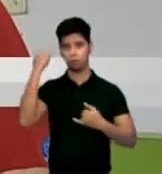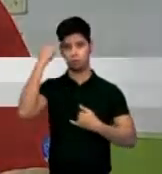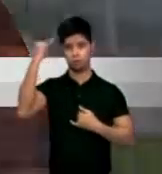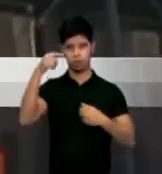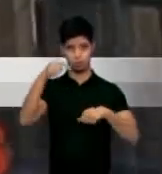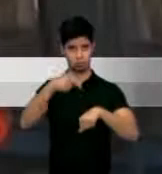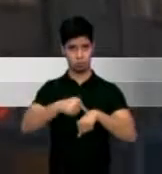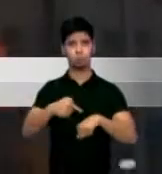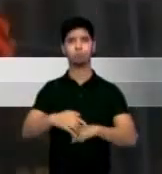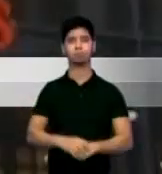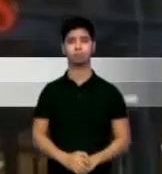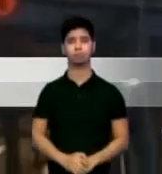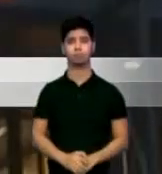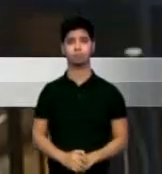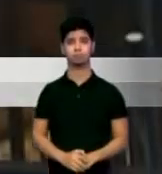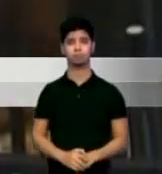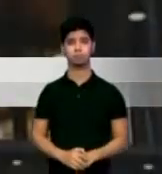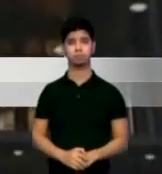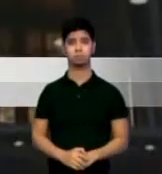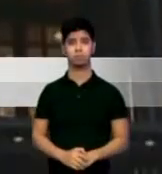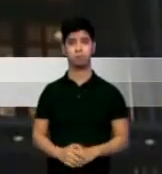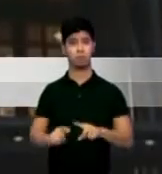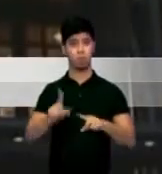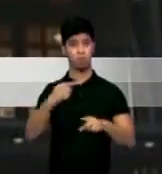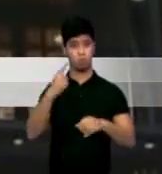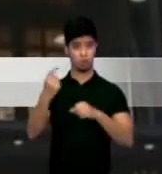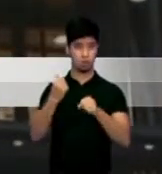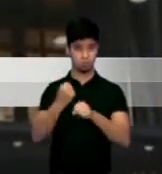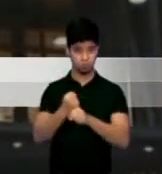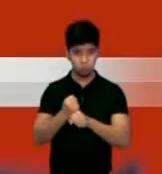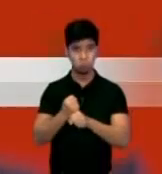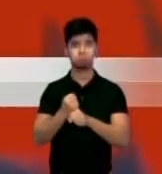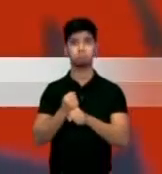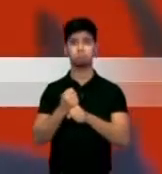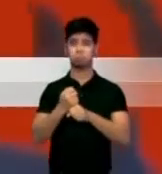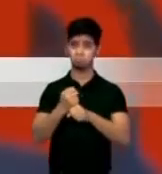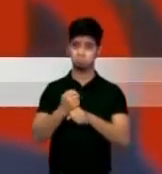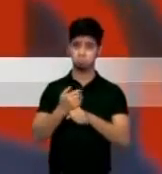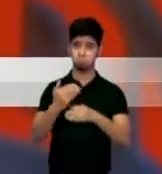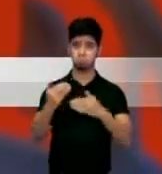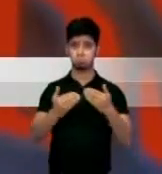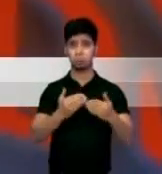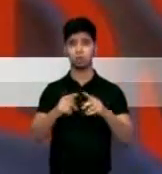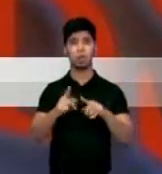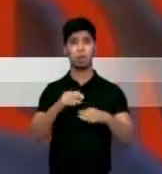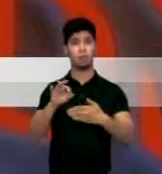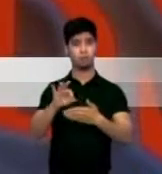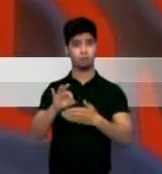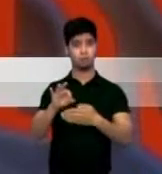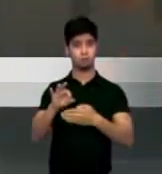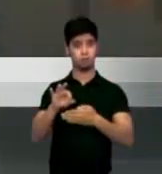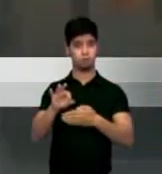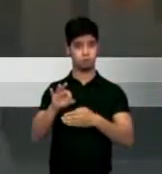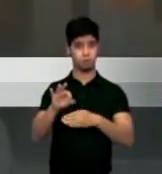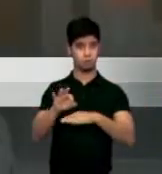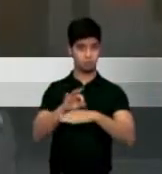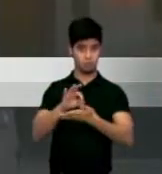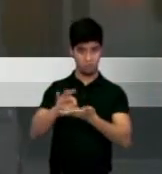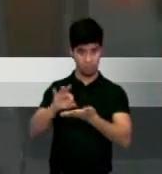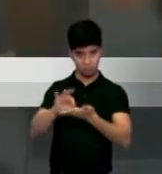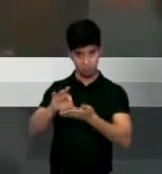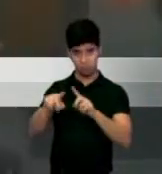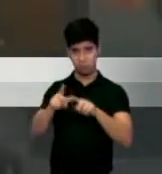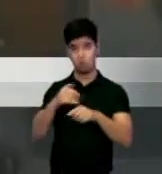que estamos viviendo. Tras una pesquisa que duró casi un año, la oficina del comisionado de instituciones financieras multó a UBS Financial